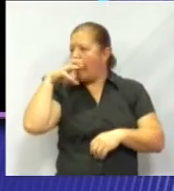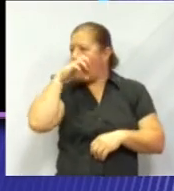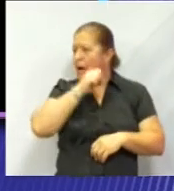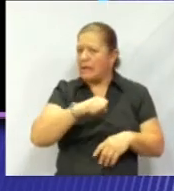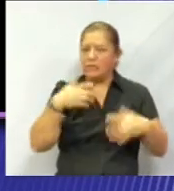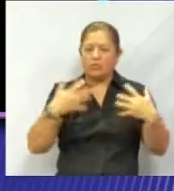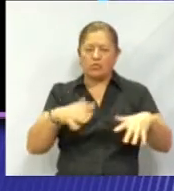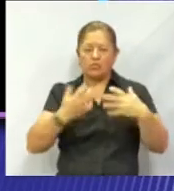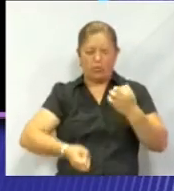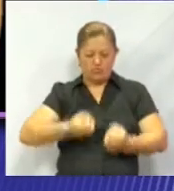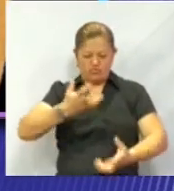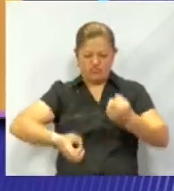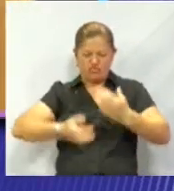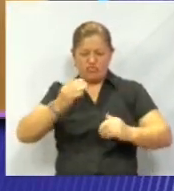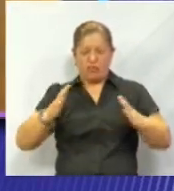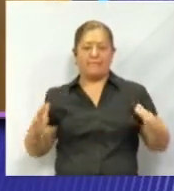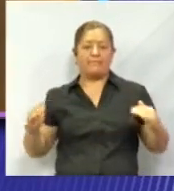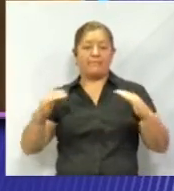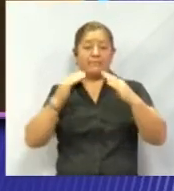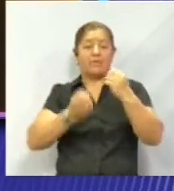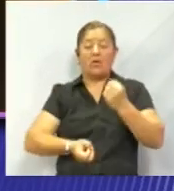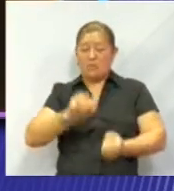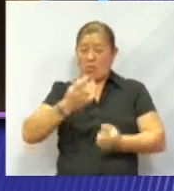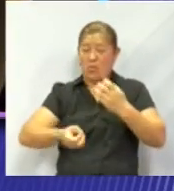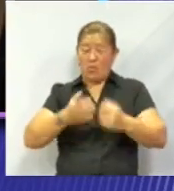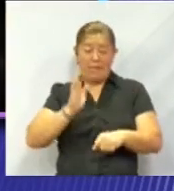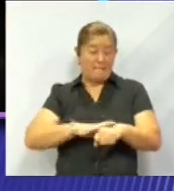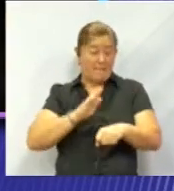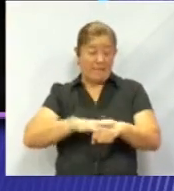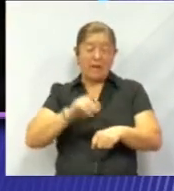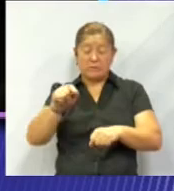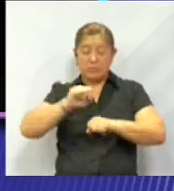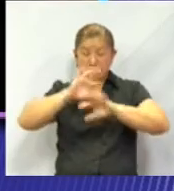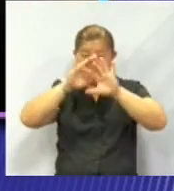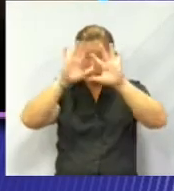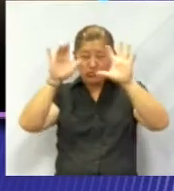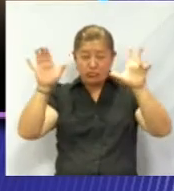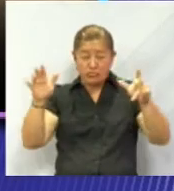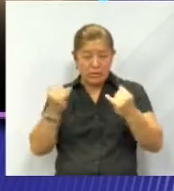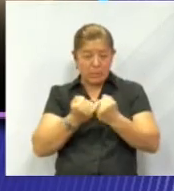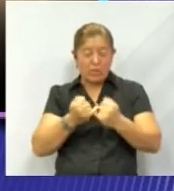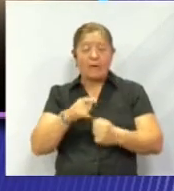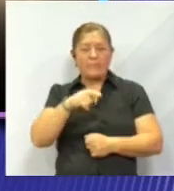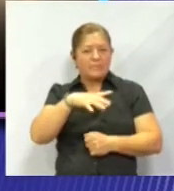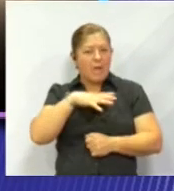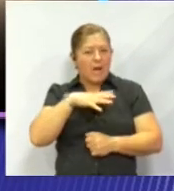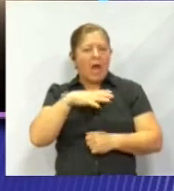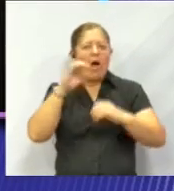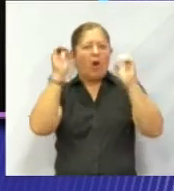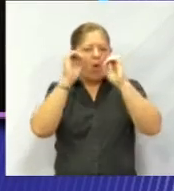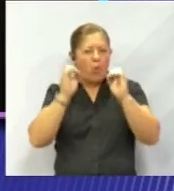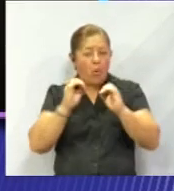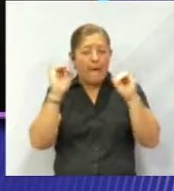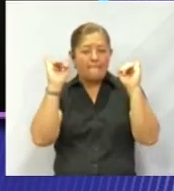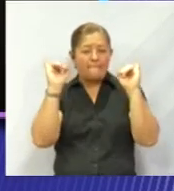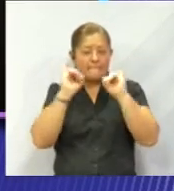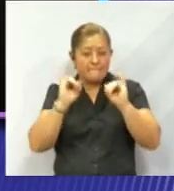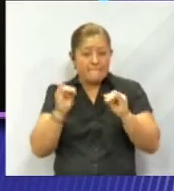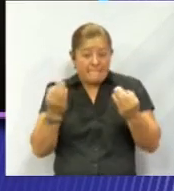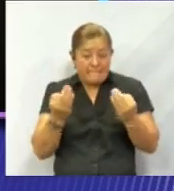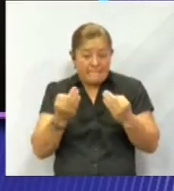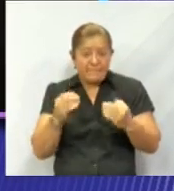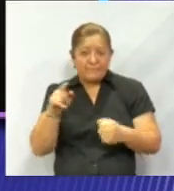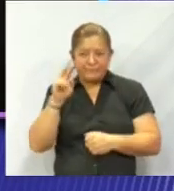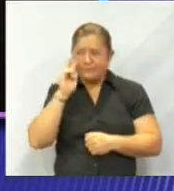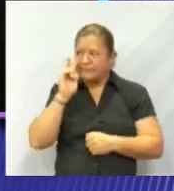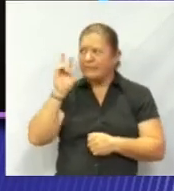el que más brilla y que por cierto, te recomiendo, por ahí entre otoño e invierno pueden observar hacia el cielo cuando se